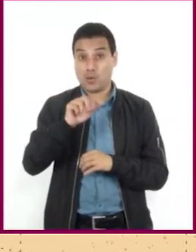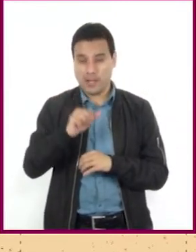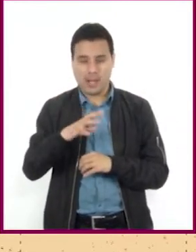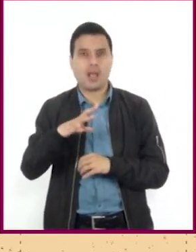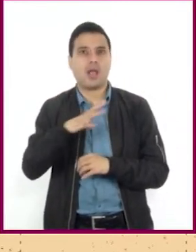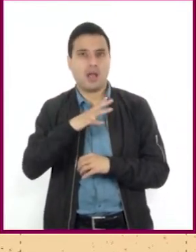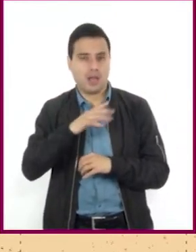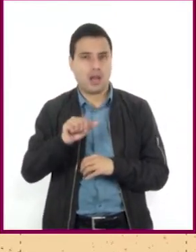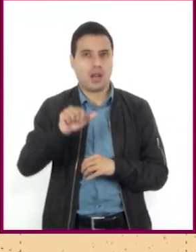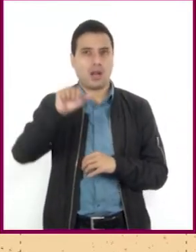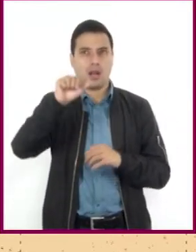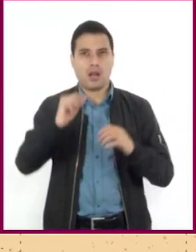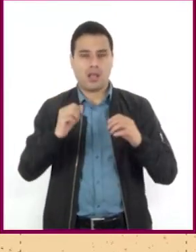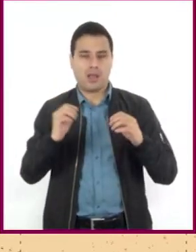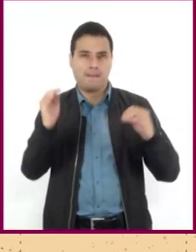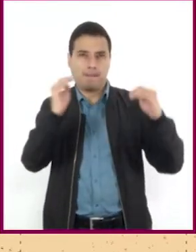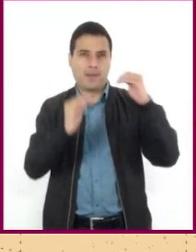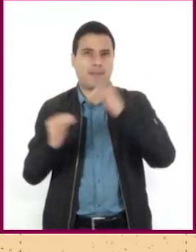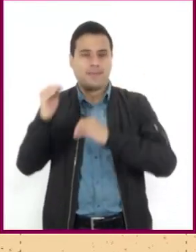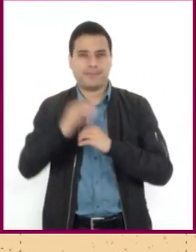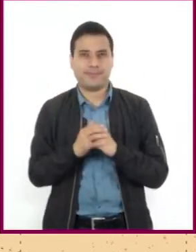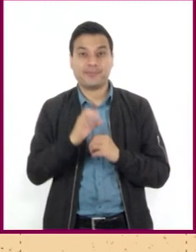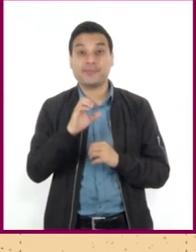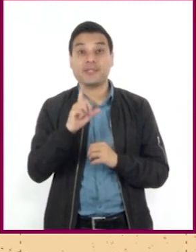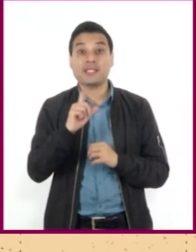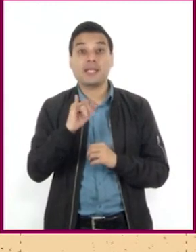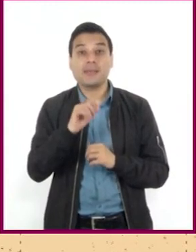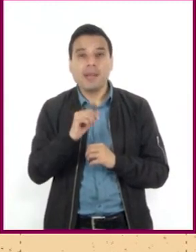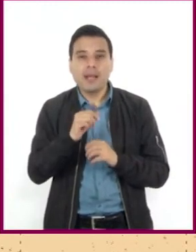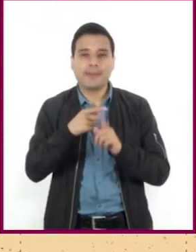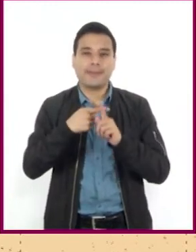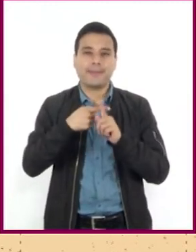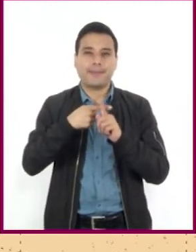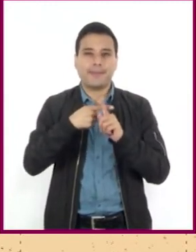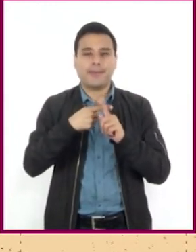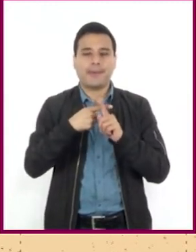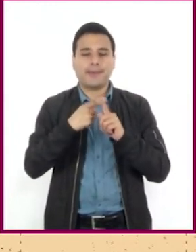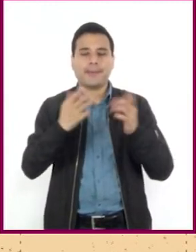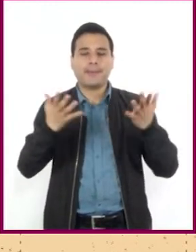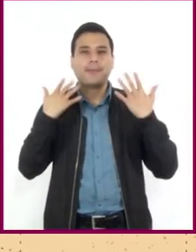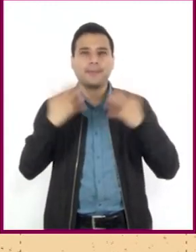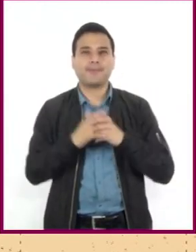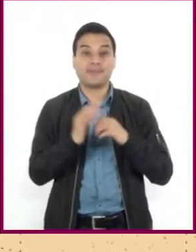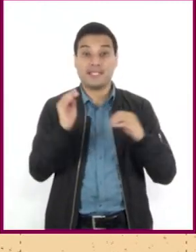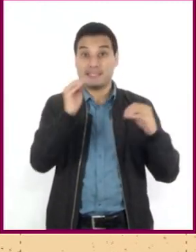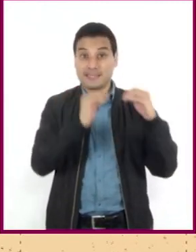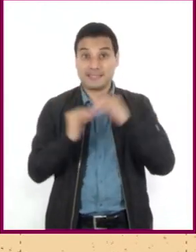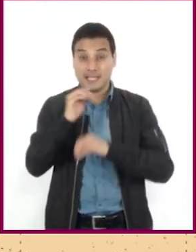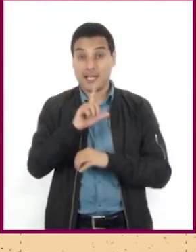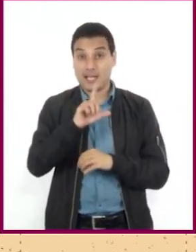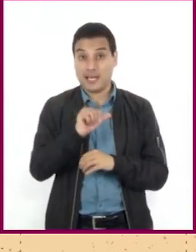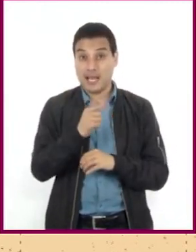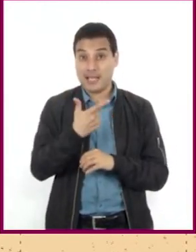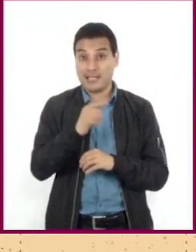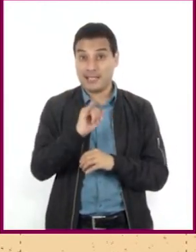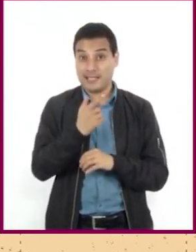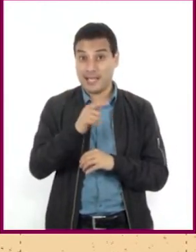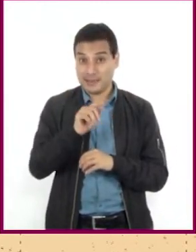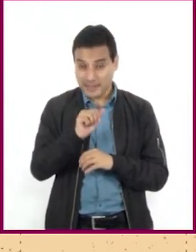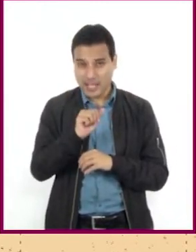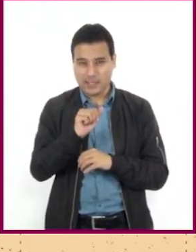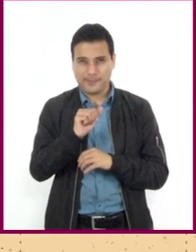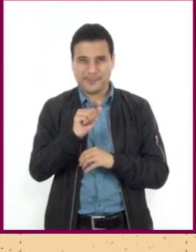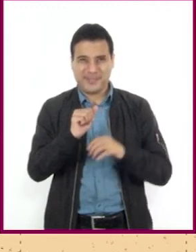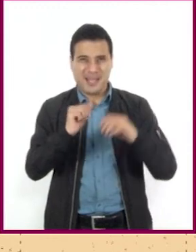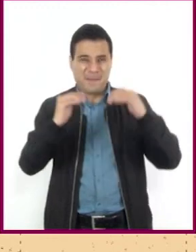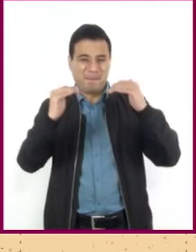altitud, altura, y su clima es templado, mientras que en la sierra de La Giganta, con menor altitud,